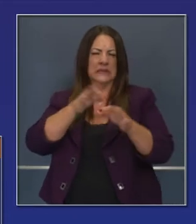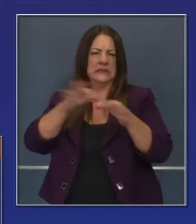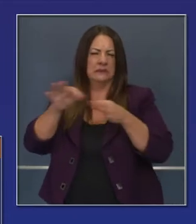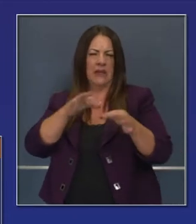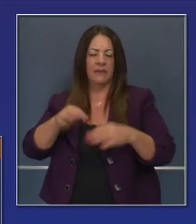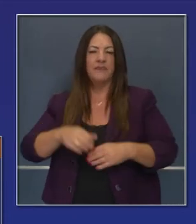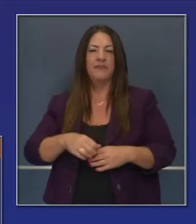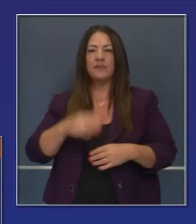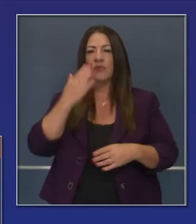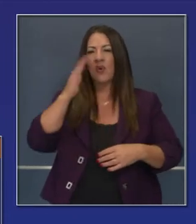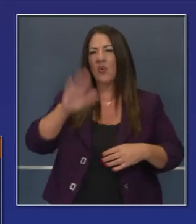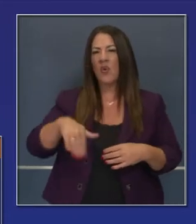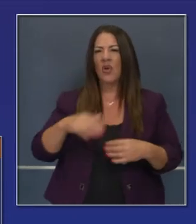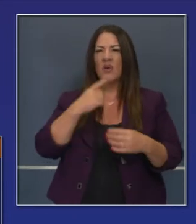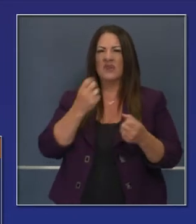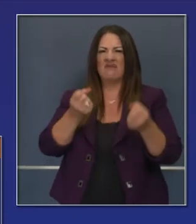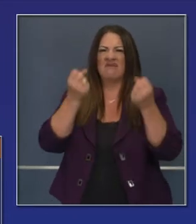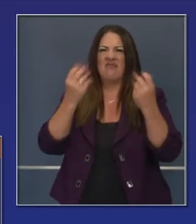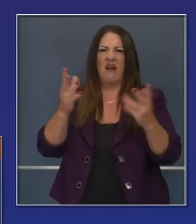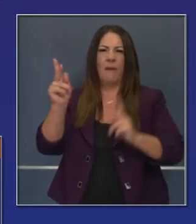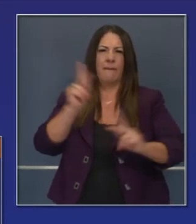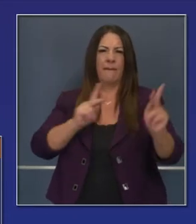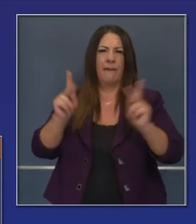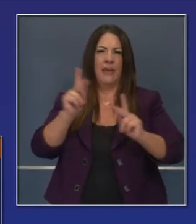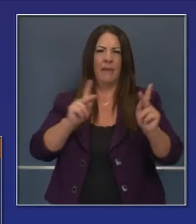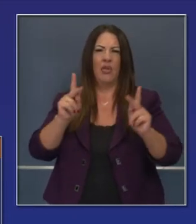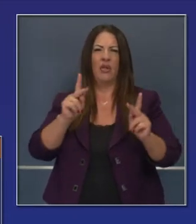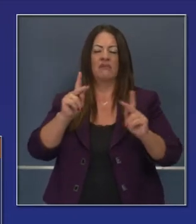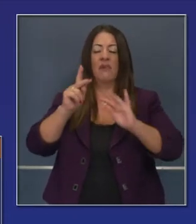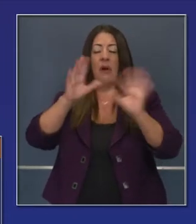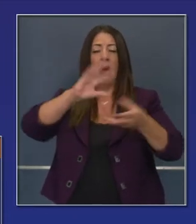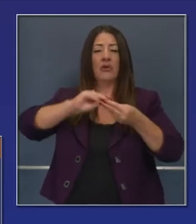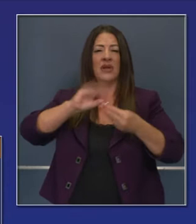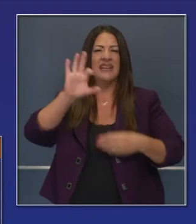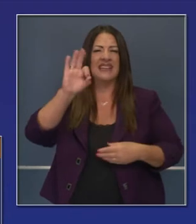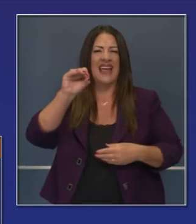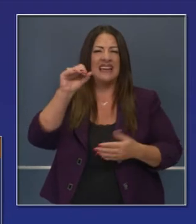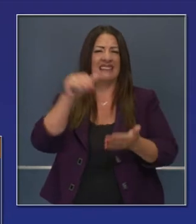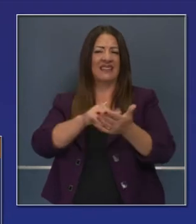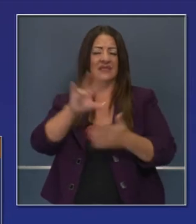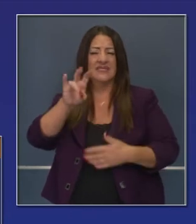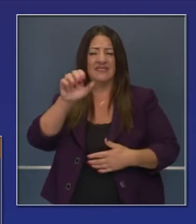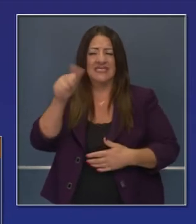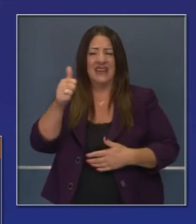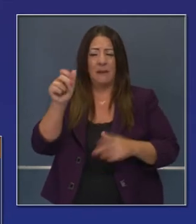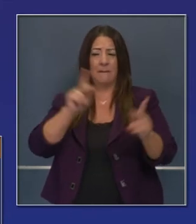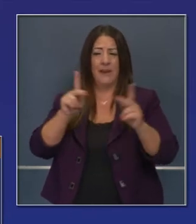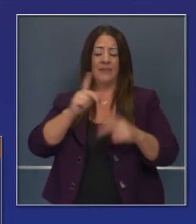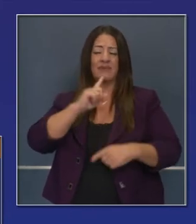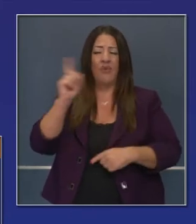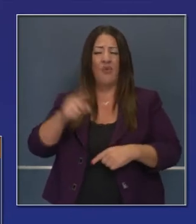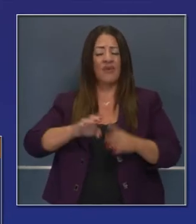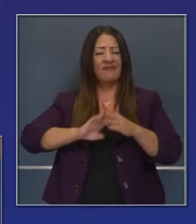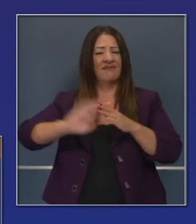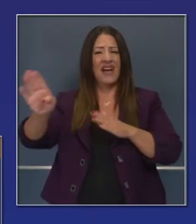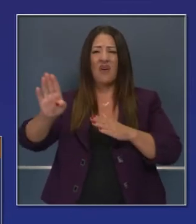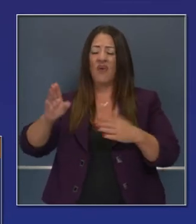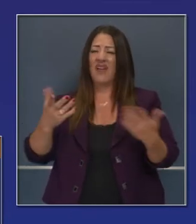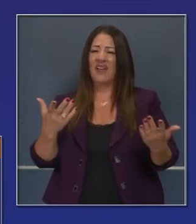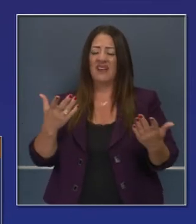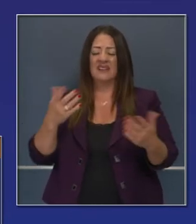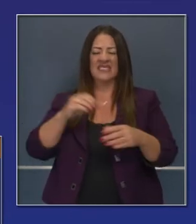52 mil personas que fueron evacuadas en California. Actualmente como 90 mil 710 están